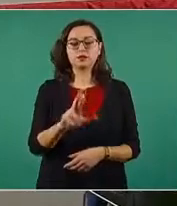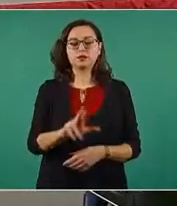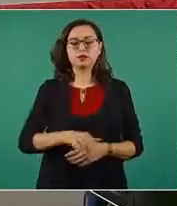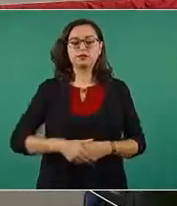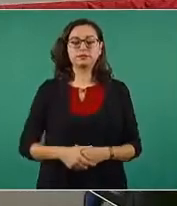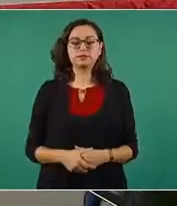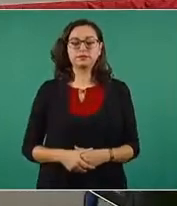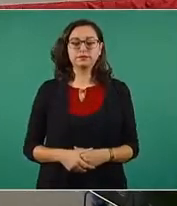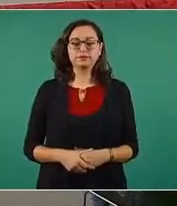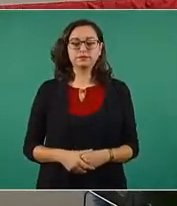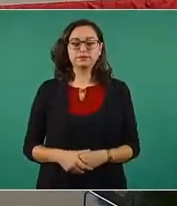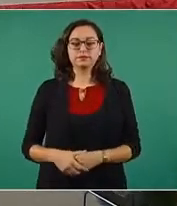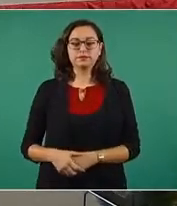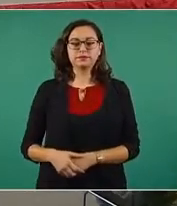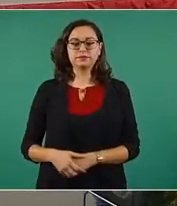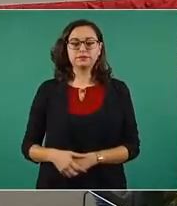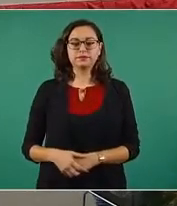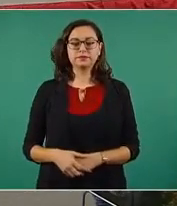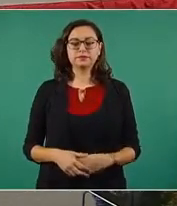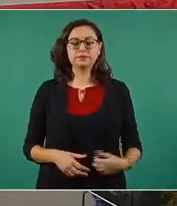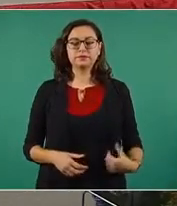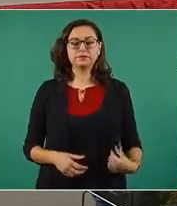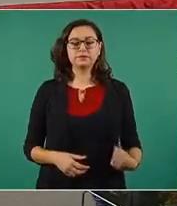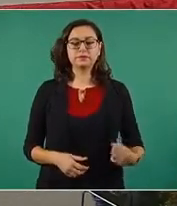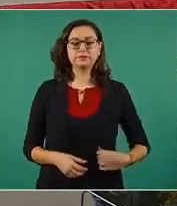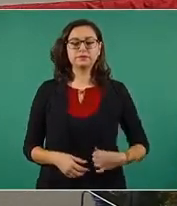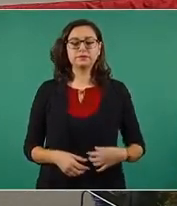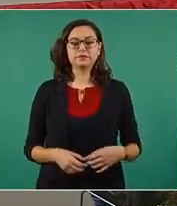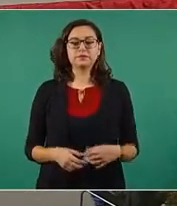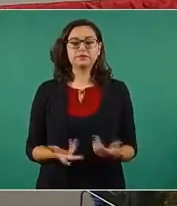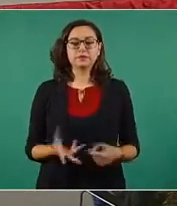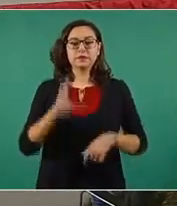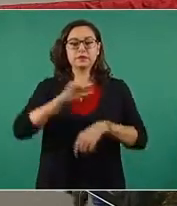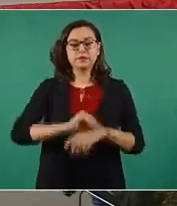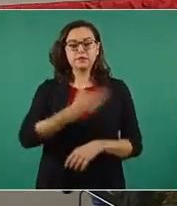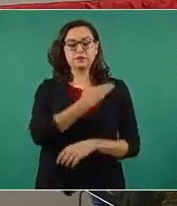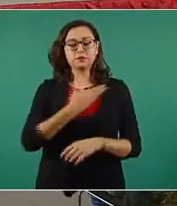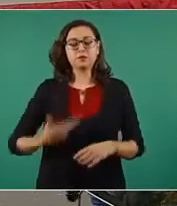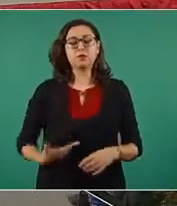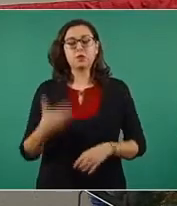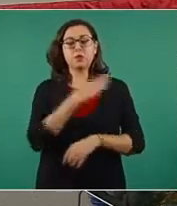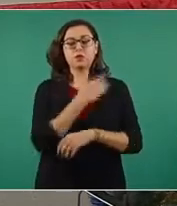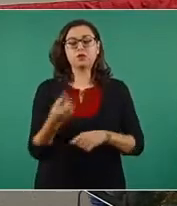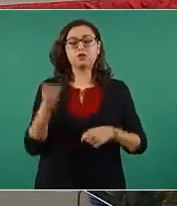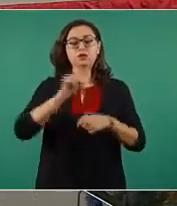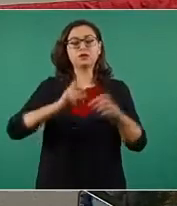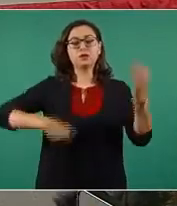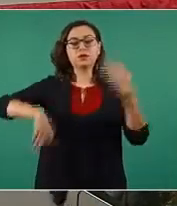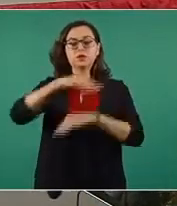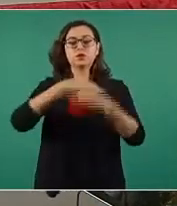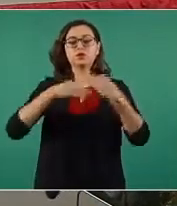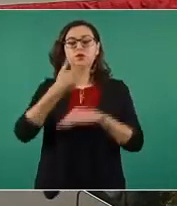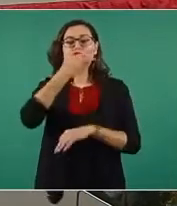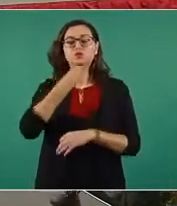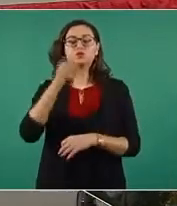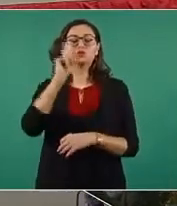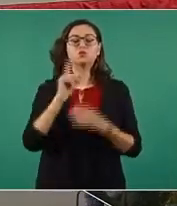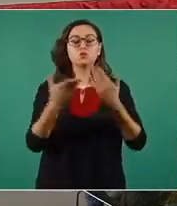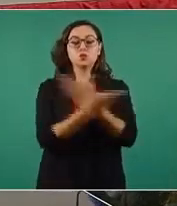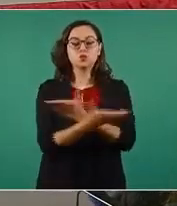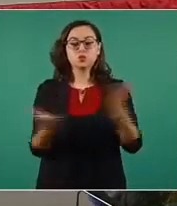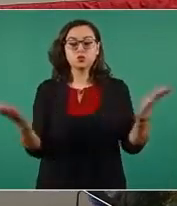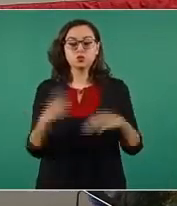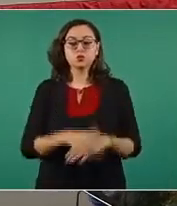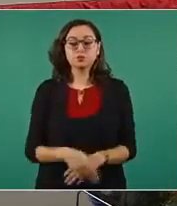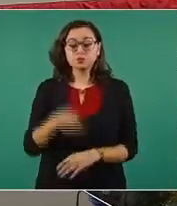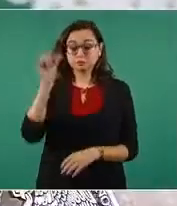Permiso, señor presidente. Muy buenos días a todas y todos ustedes. Como señala el señor presidente, hoy hay mucho